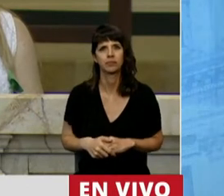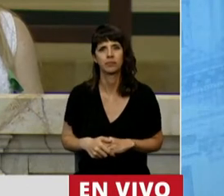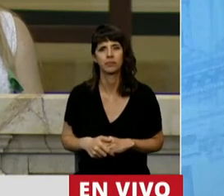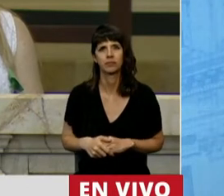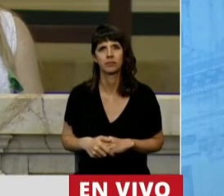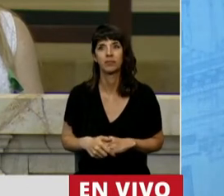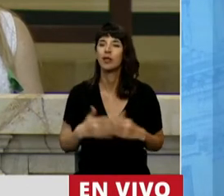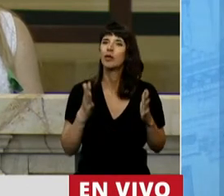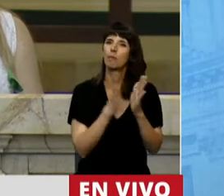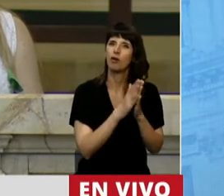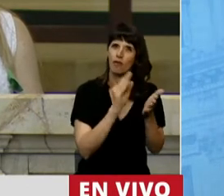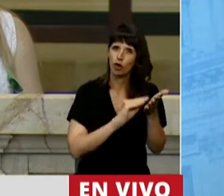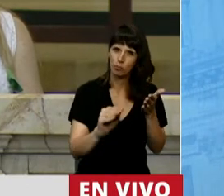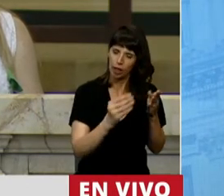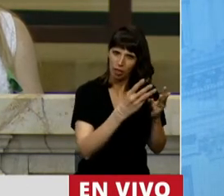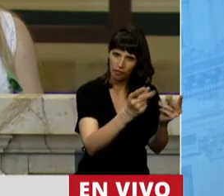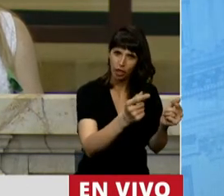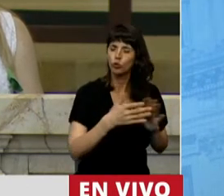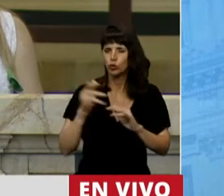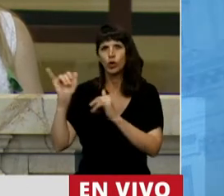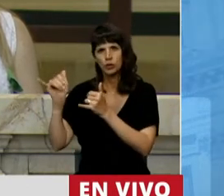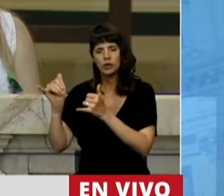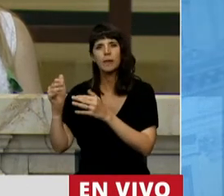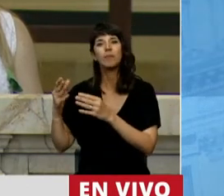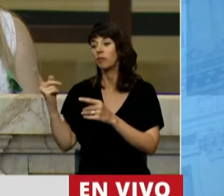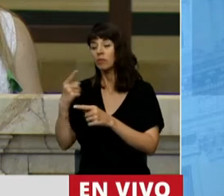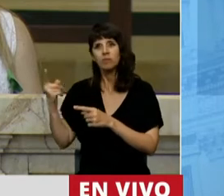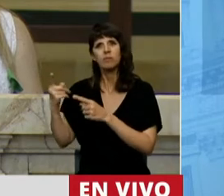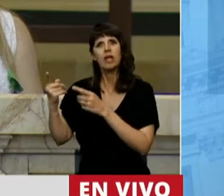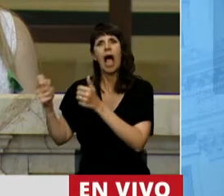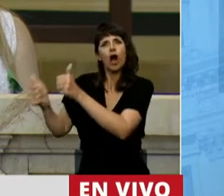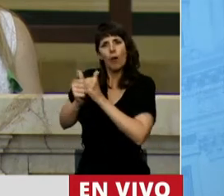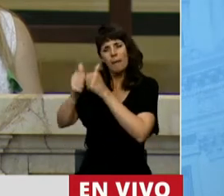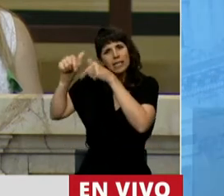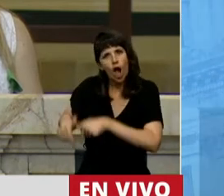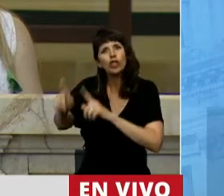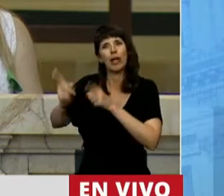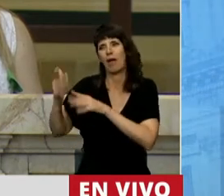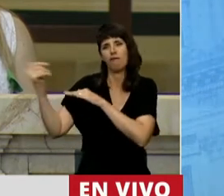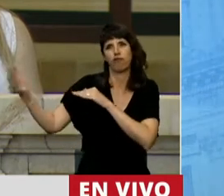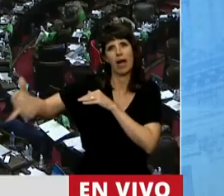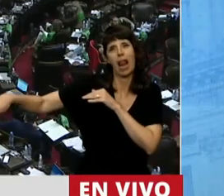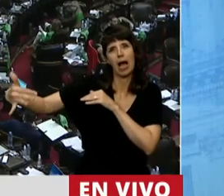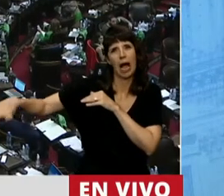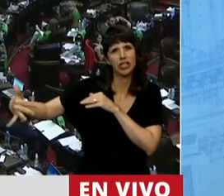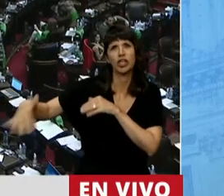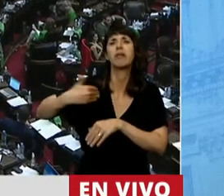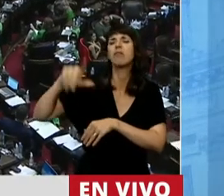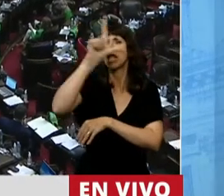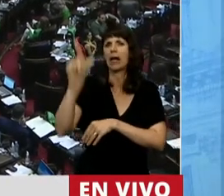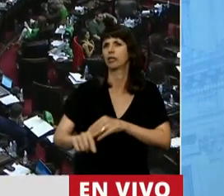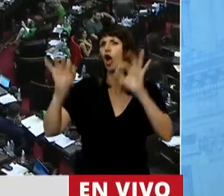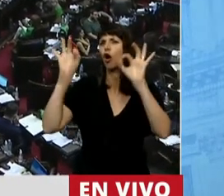Si puede ir redondeando, diputada. Sí, que nos acompañan hoy también en las calles a lo largo y ancho del país.